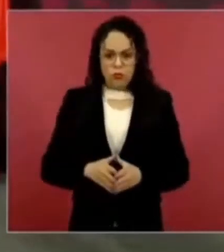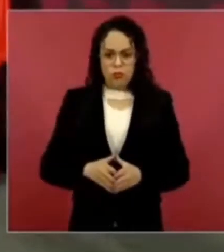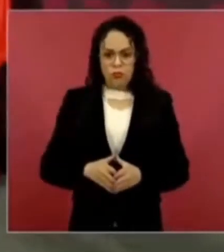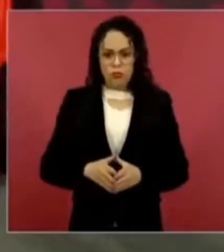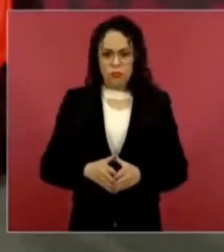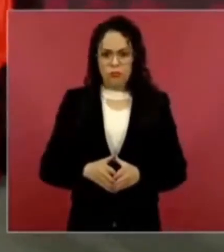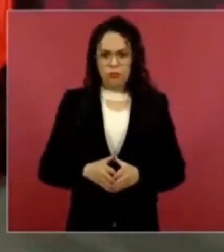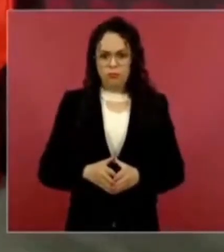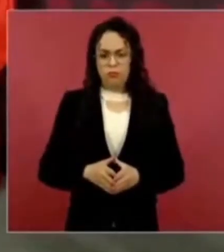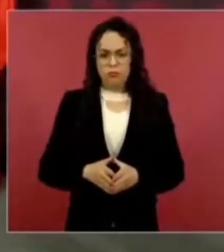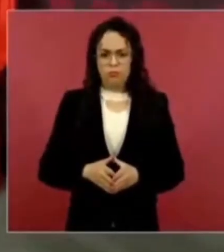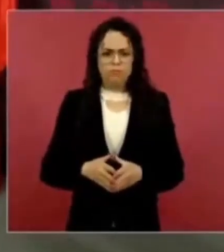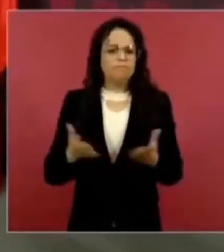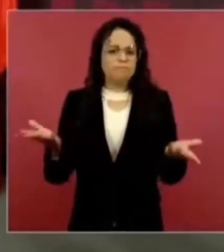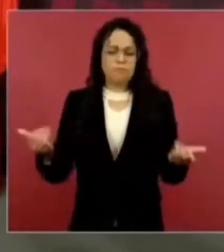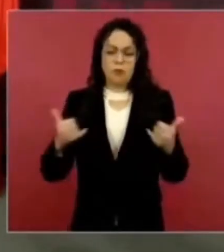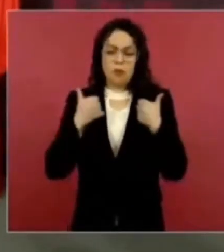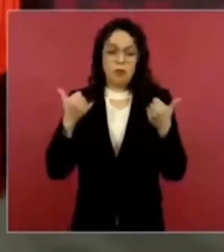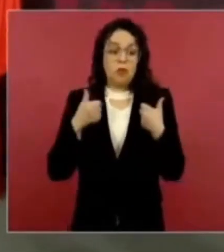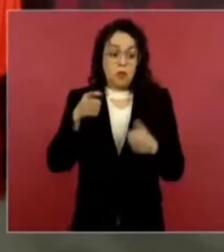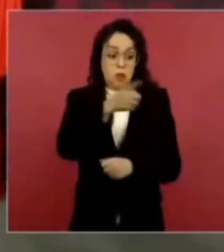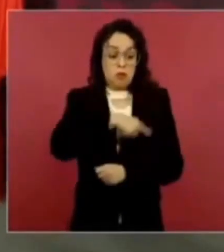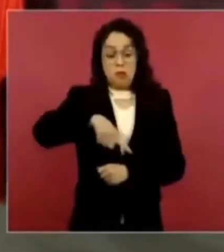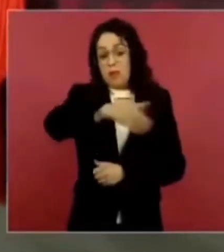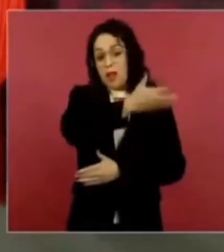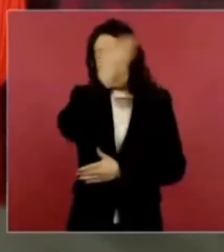esto para los jóvenes, pues, porque si no...